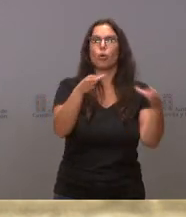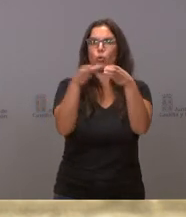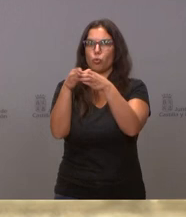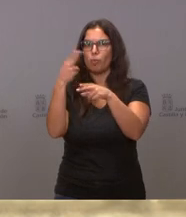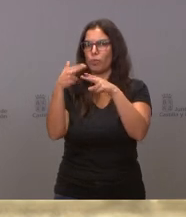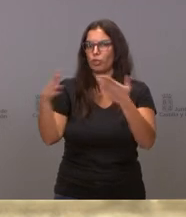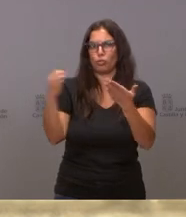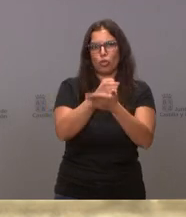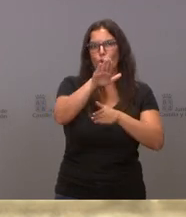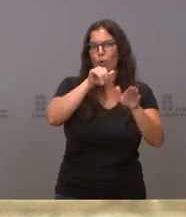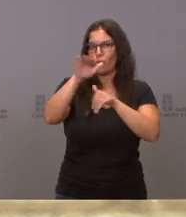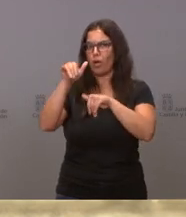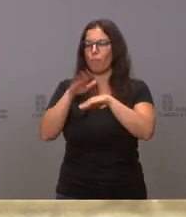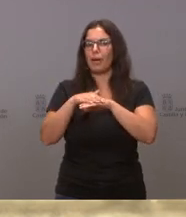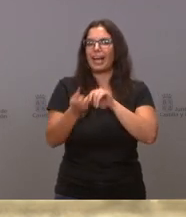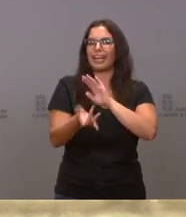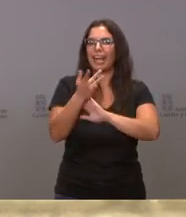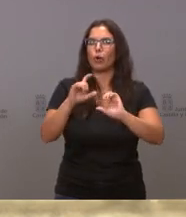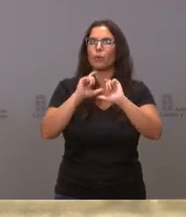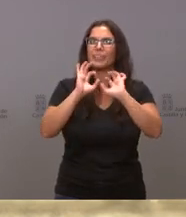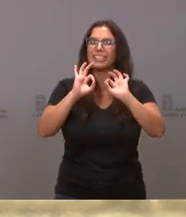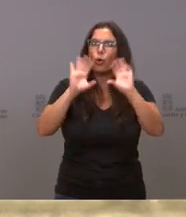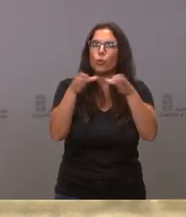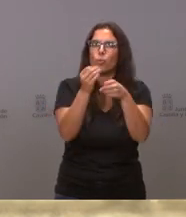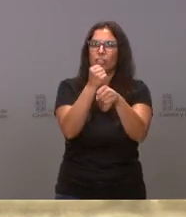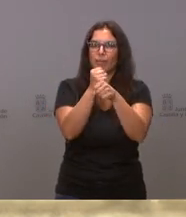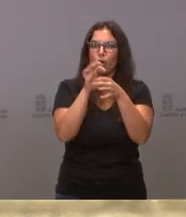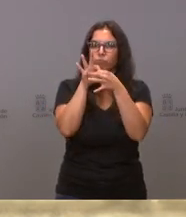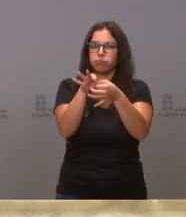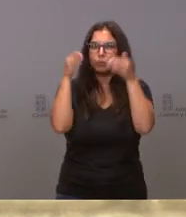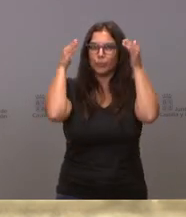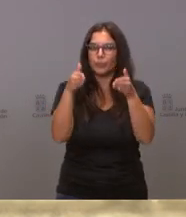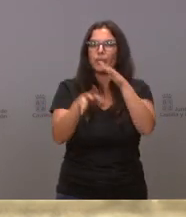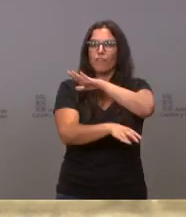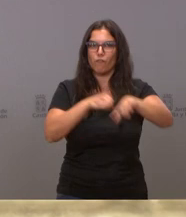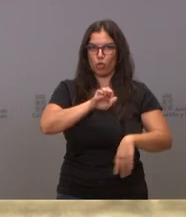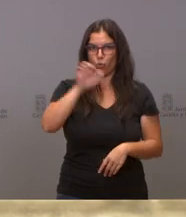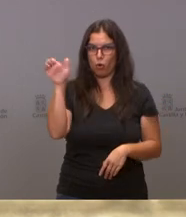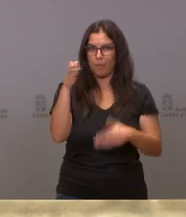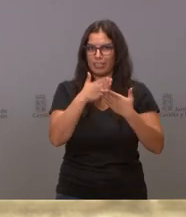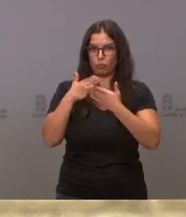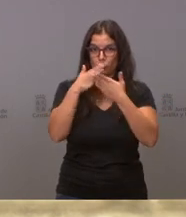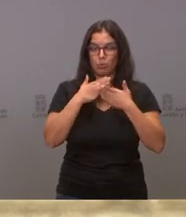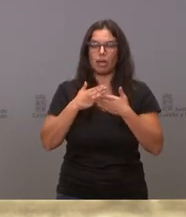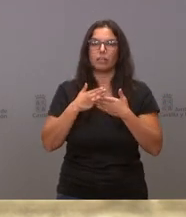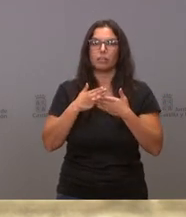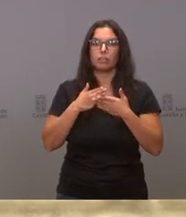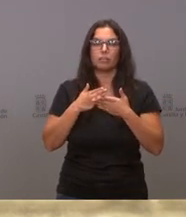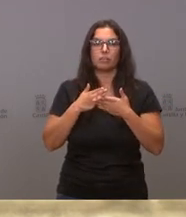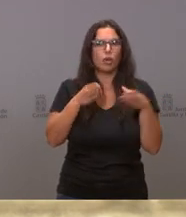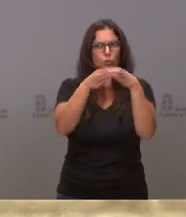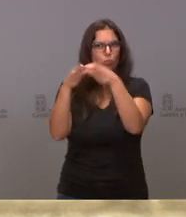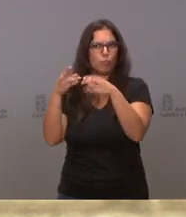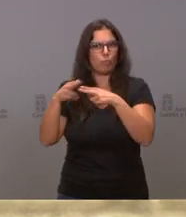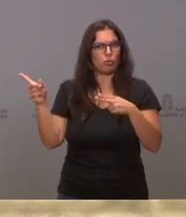para la constitución de un grupo de trabajo sobre fondos europeos, como digo, con todos los